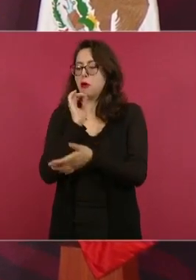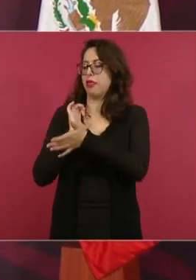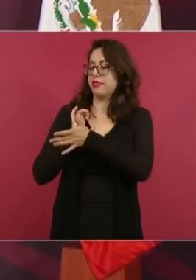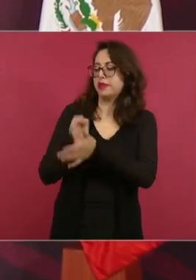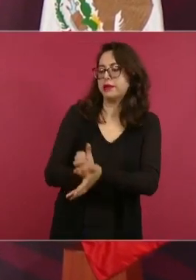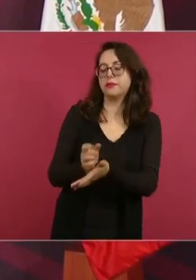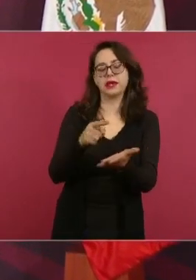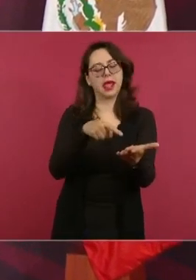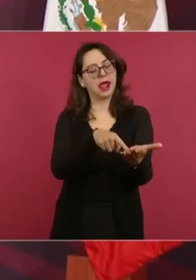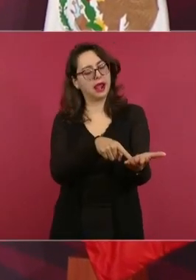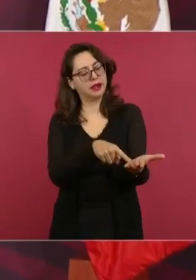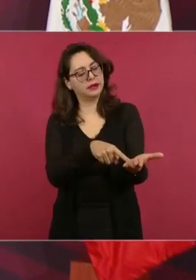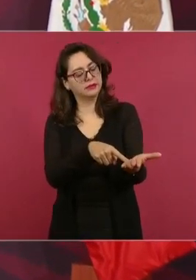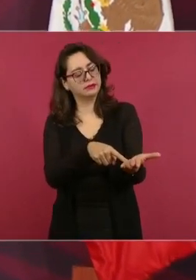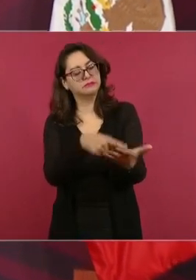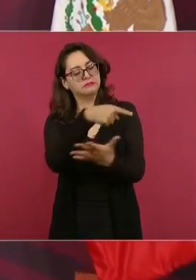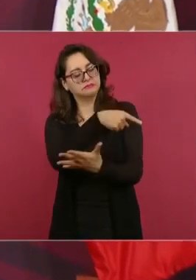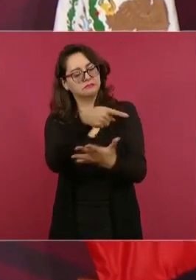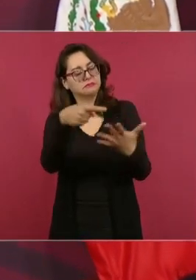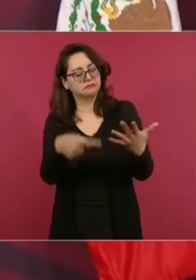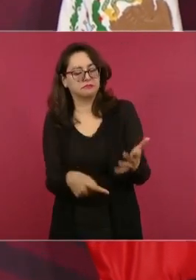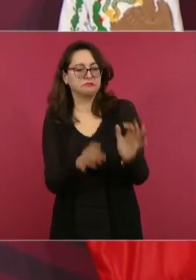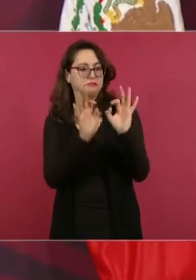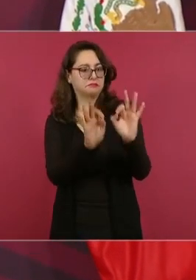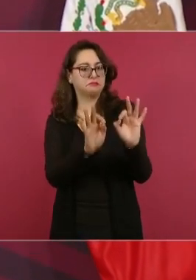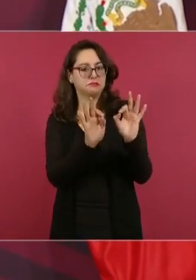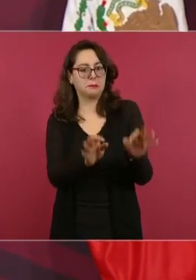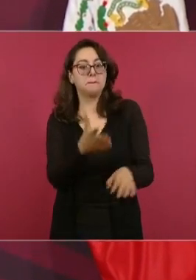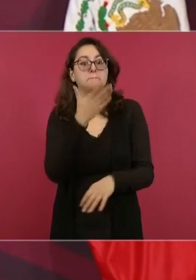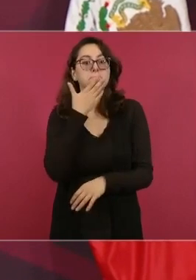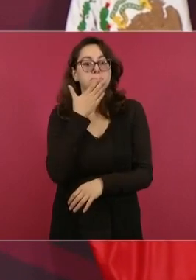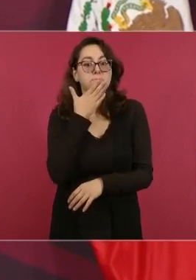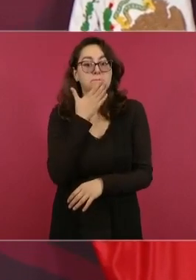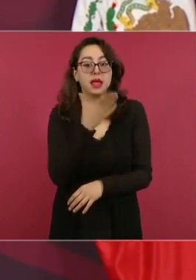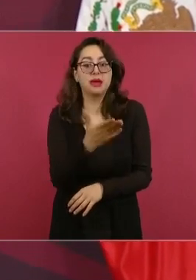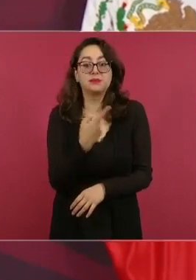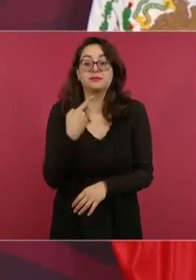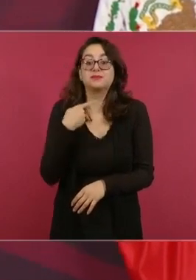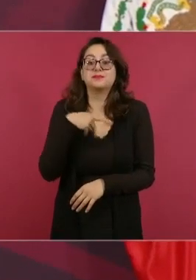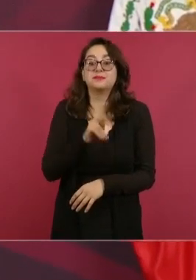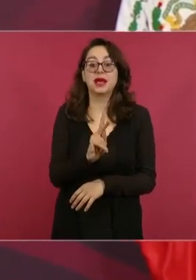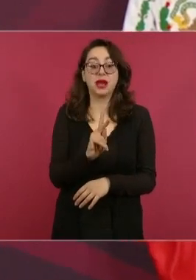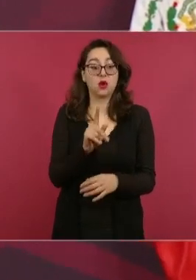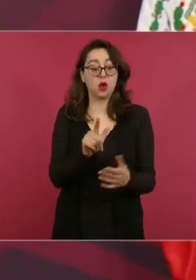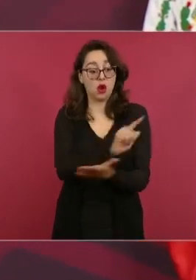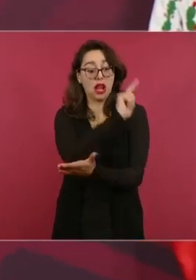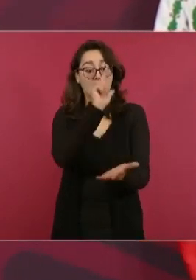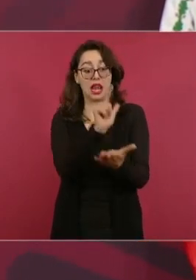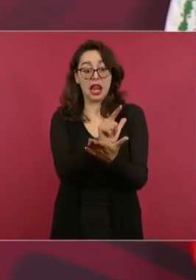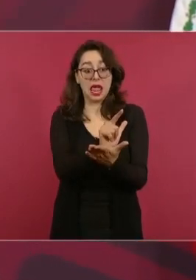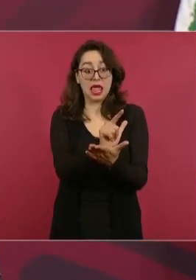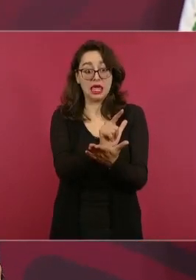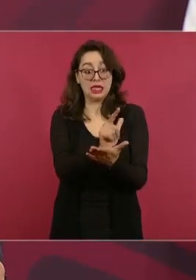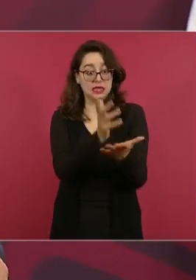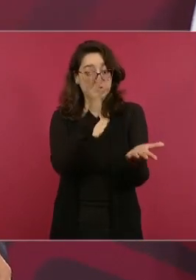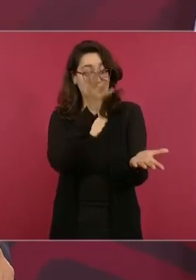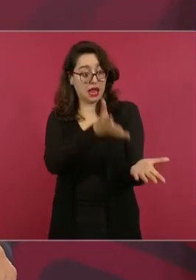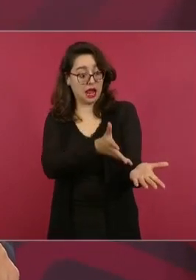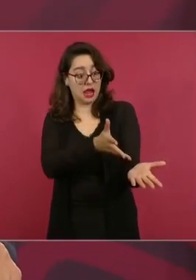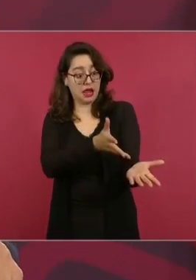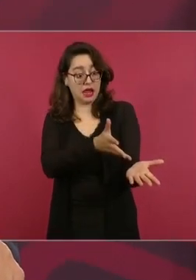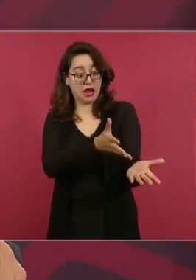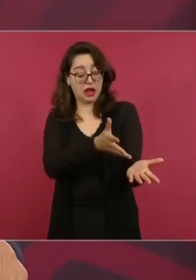podrían servir para hacer justicia si existe la voluntad de hacerlo.